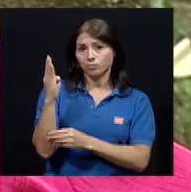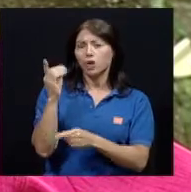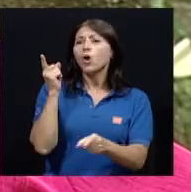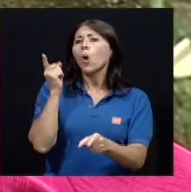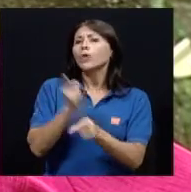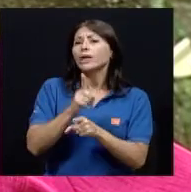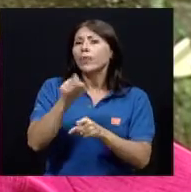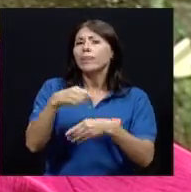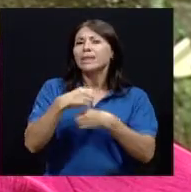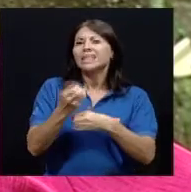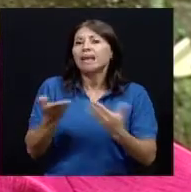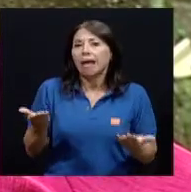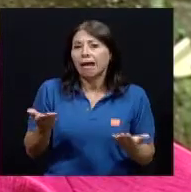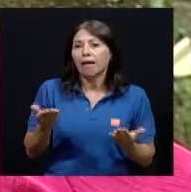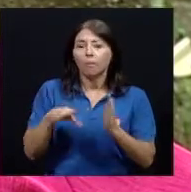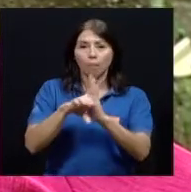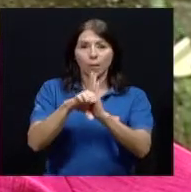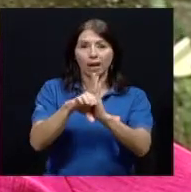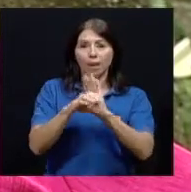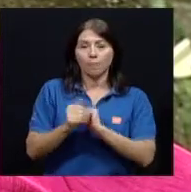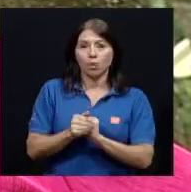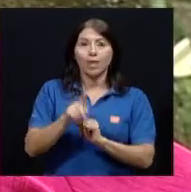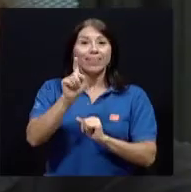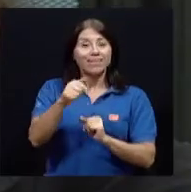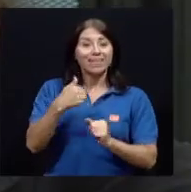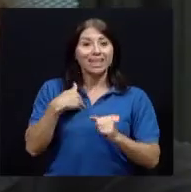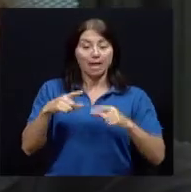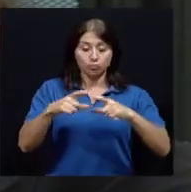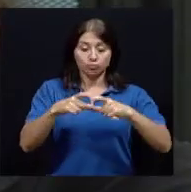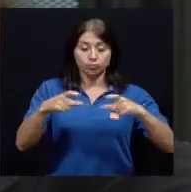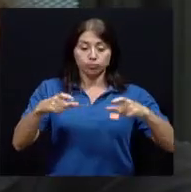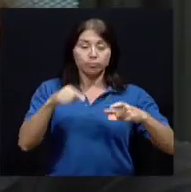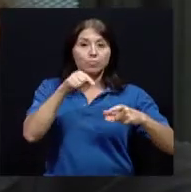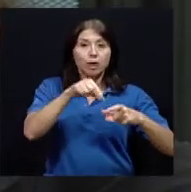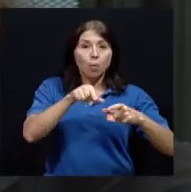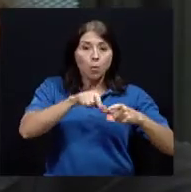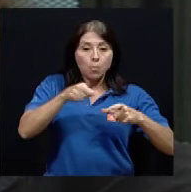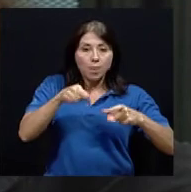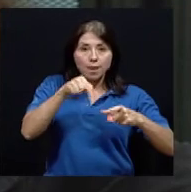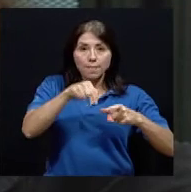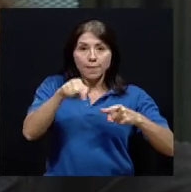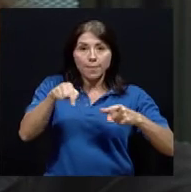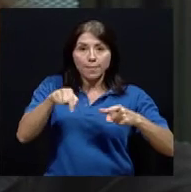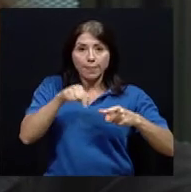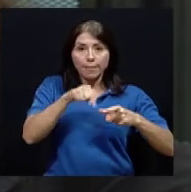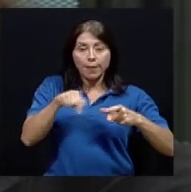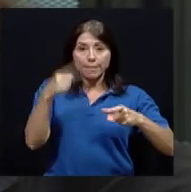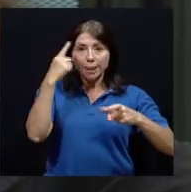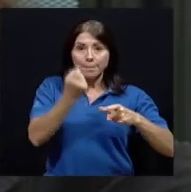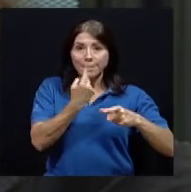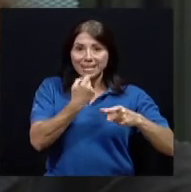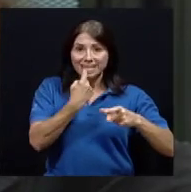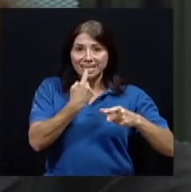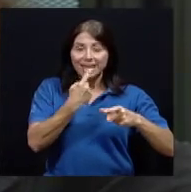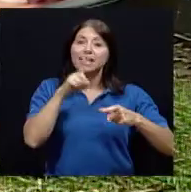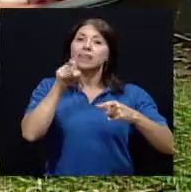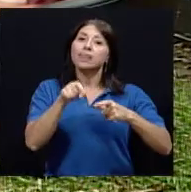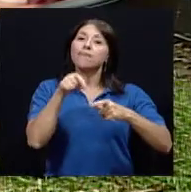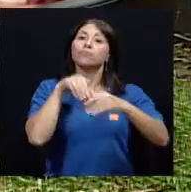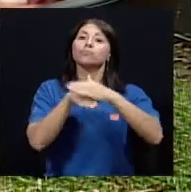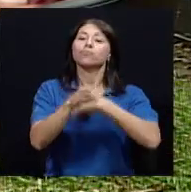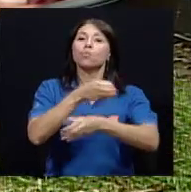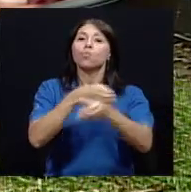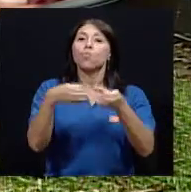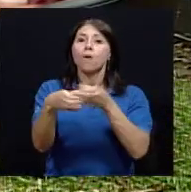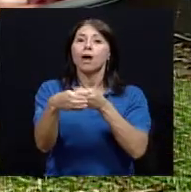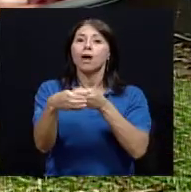pastillero poder guardarlo en la habitación en un lugar fresco. Vamos a ver si estamos hablando de Guanacaste probablemente no vaya a haber un lugar fresco en